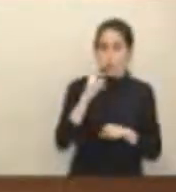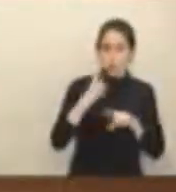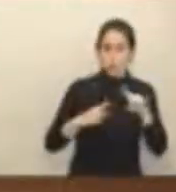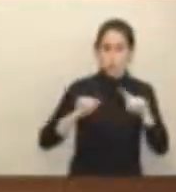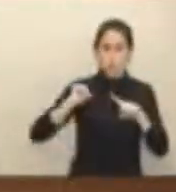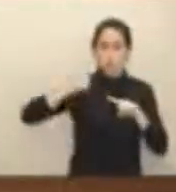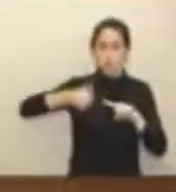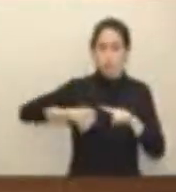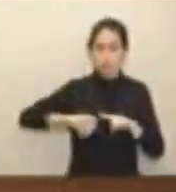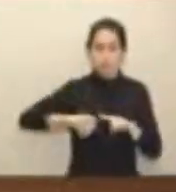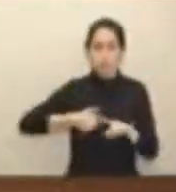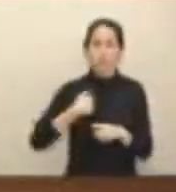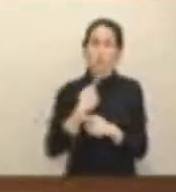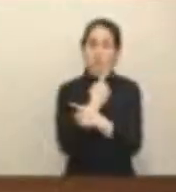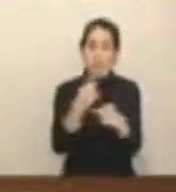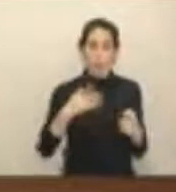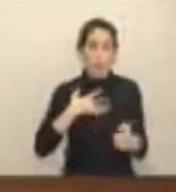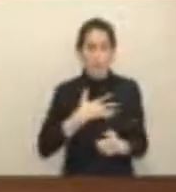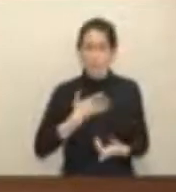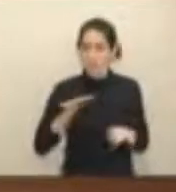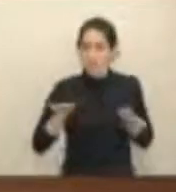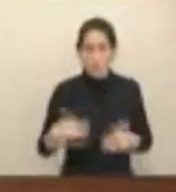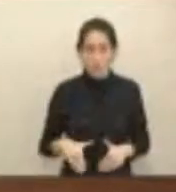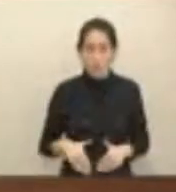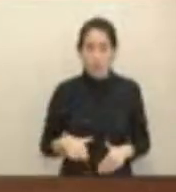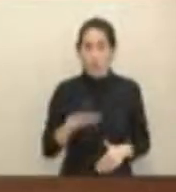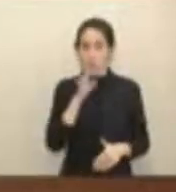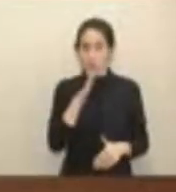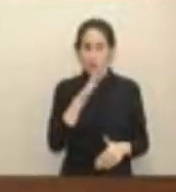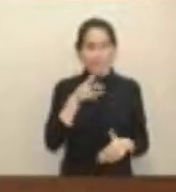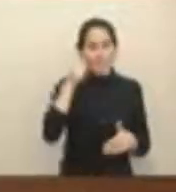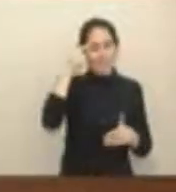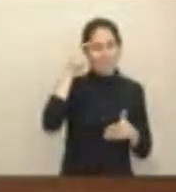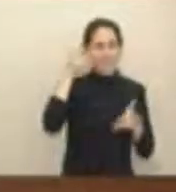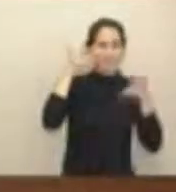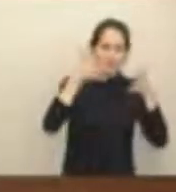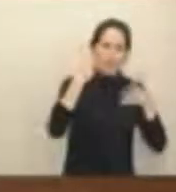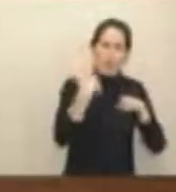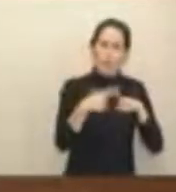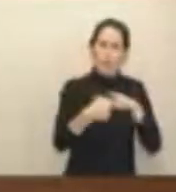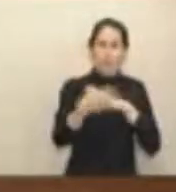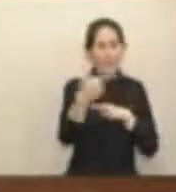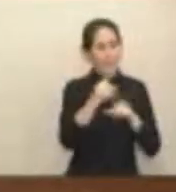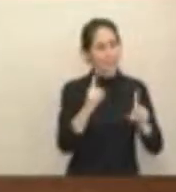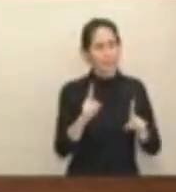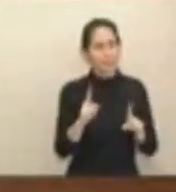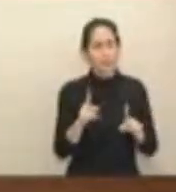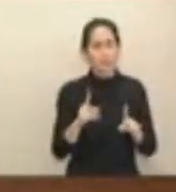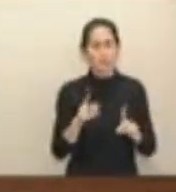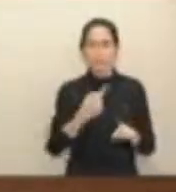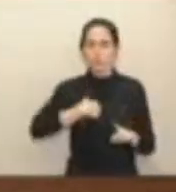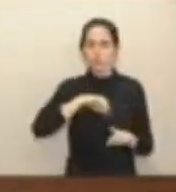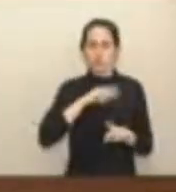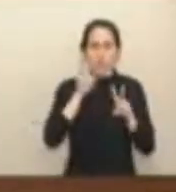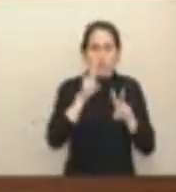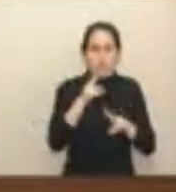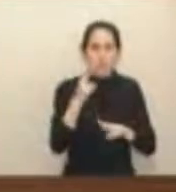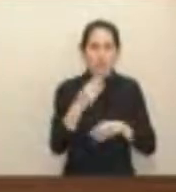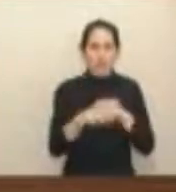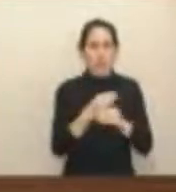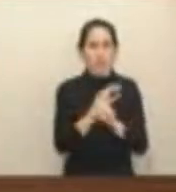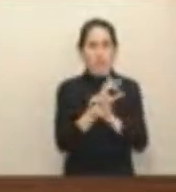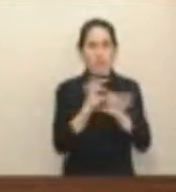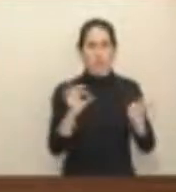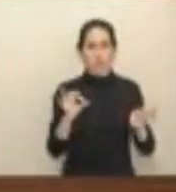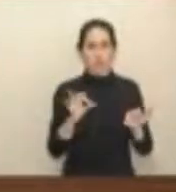que decir, pero no con satisfacción de fijar nuestra atención en lo malo, con la desolación de lo no hecho. Con la